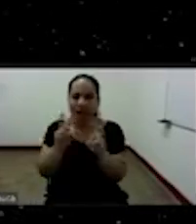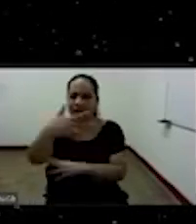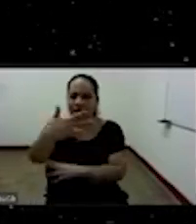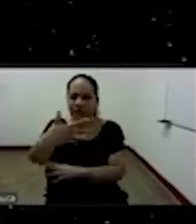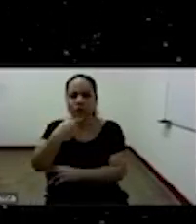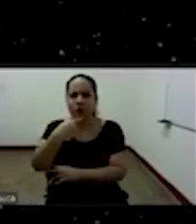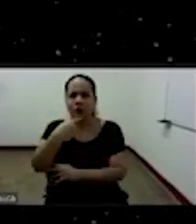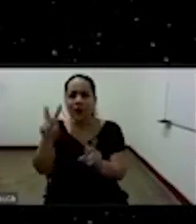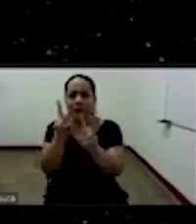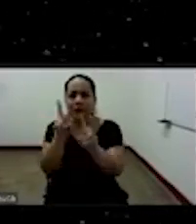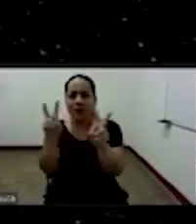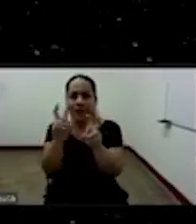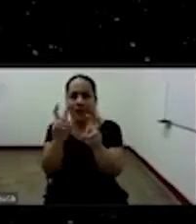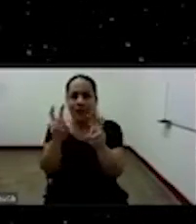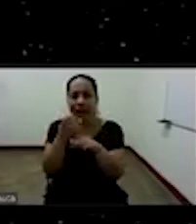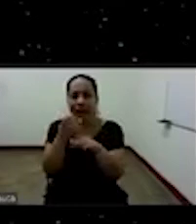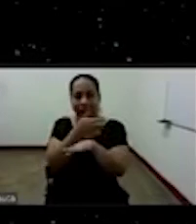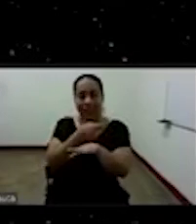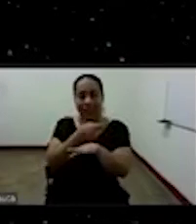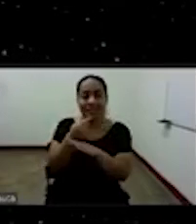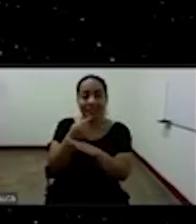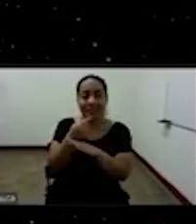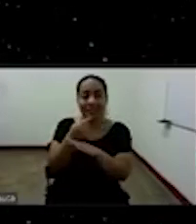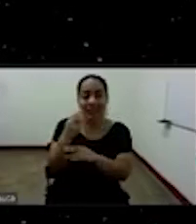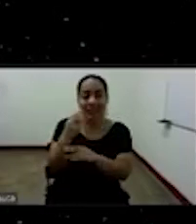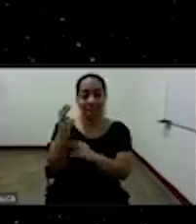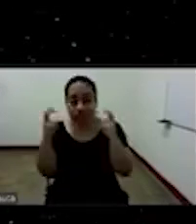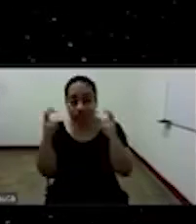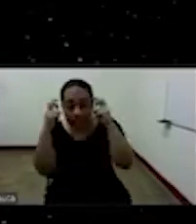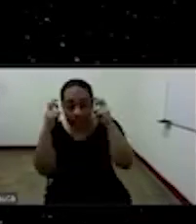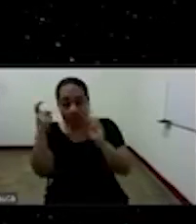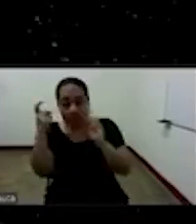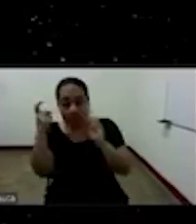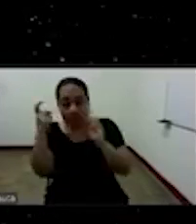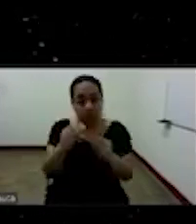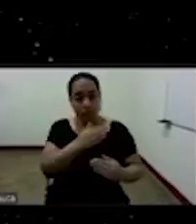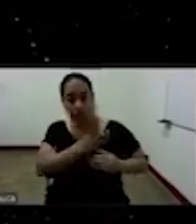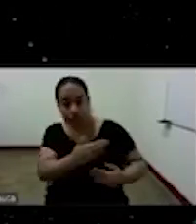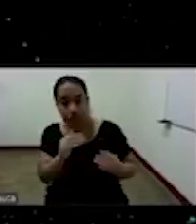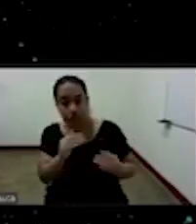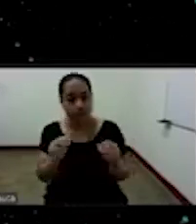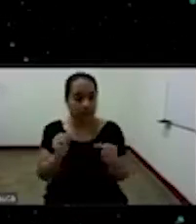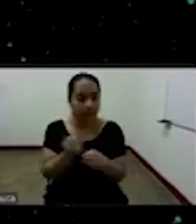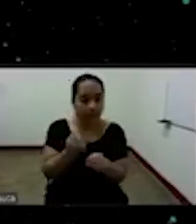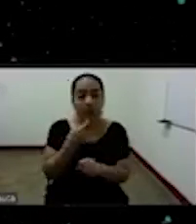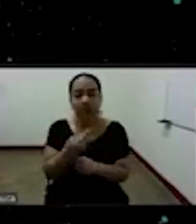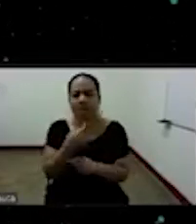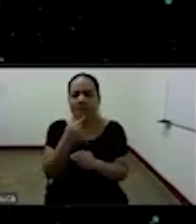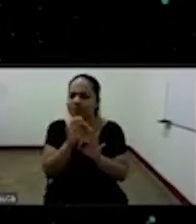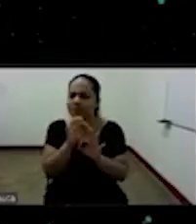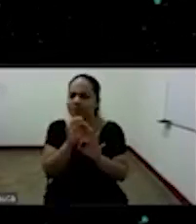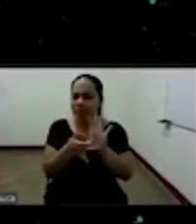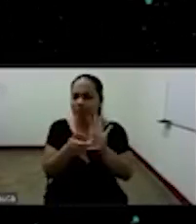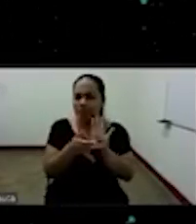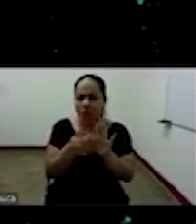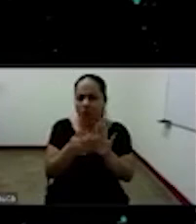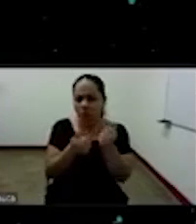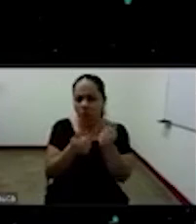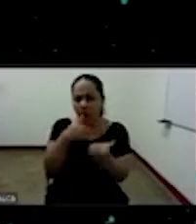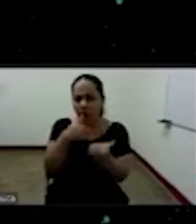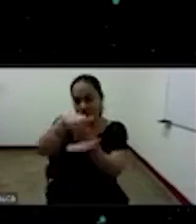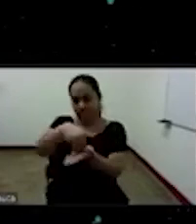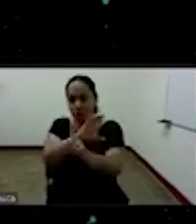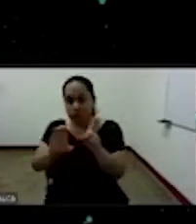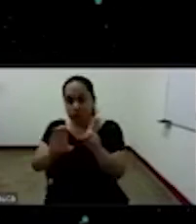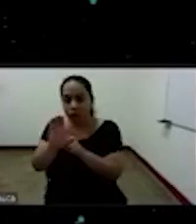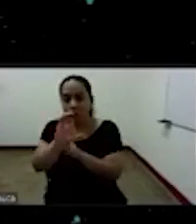la tenacidad el tiempo la inteligencia la investigación y la solidaridad es lo que lo que busca mostrar es esa resistencia cultural ¿no? que